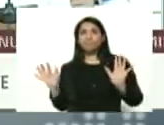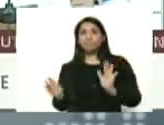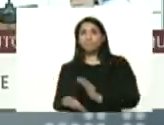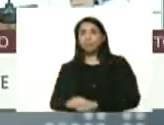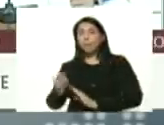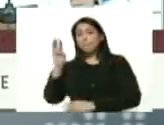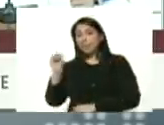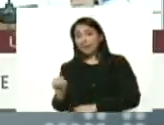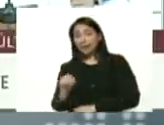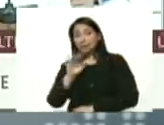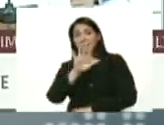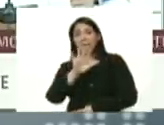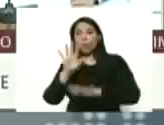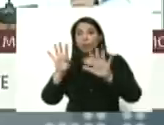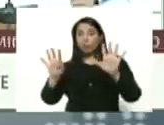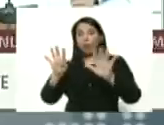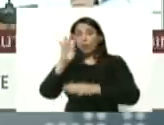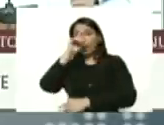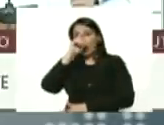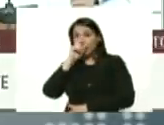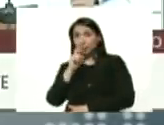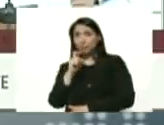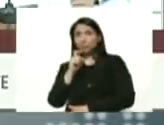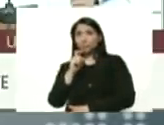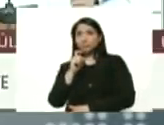petare 59 años sin